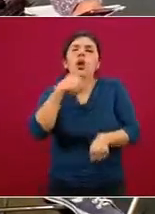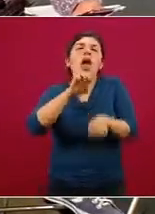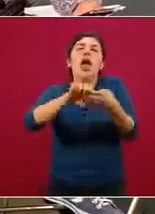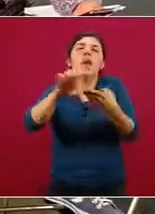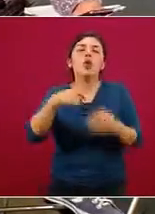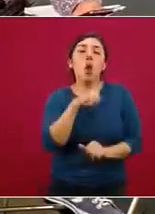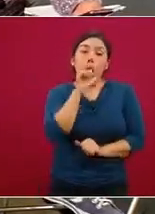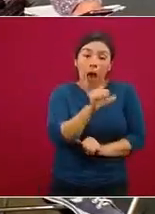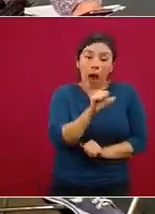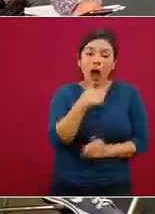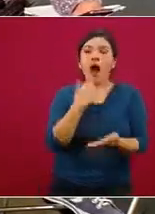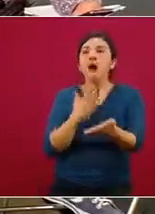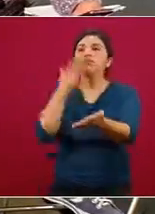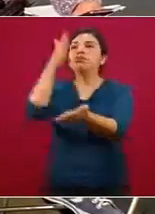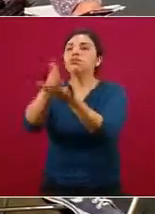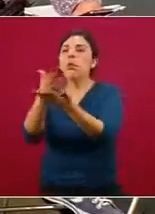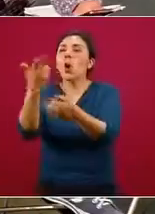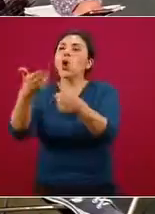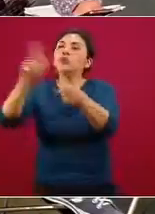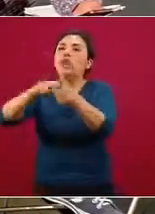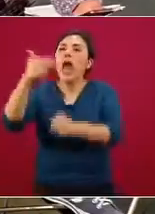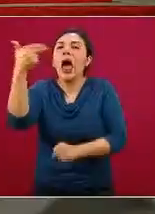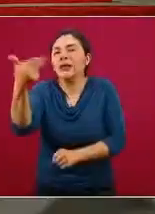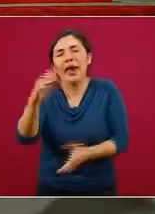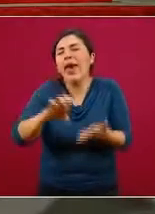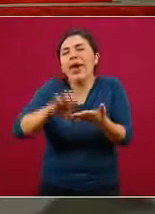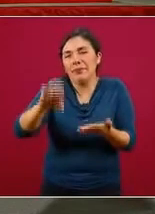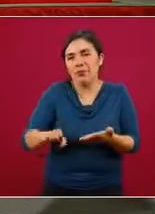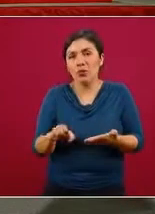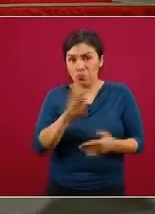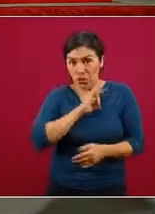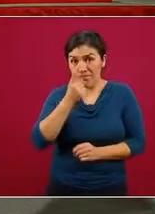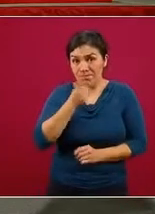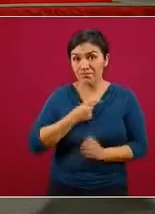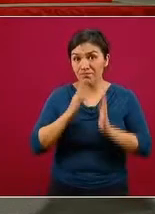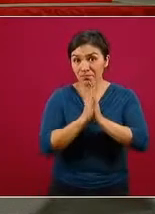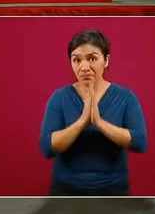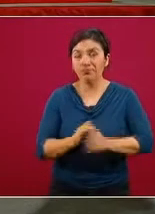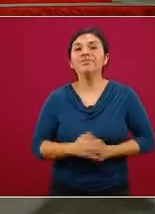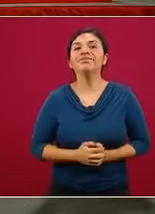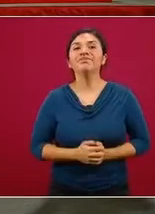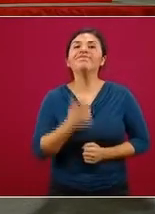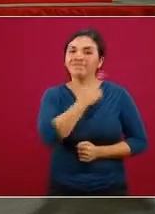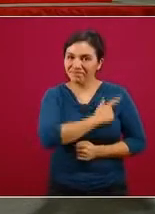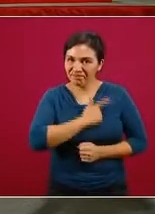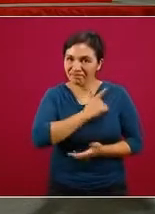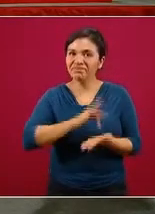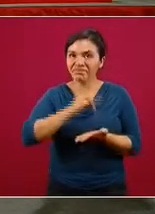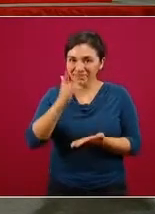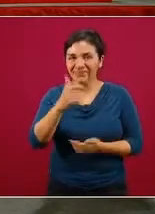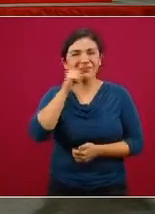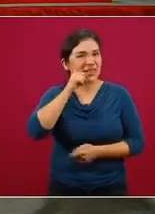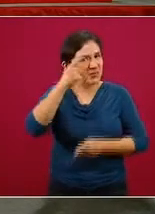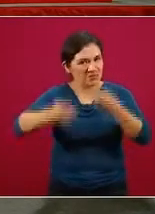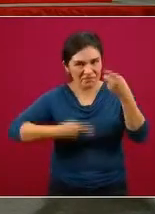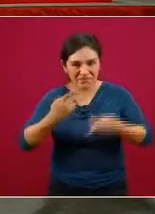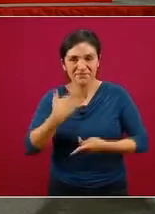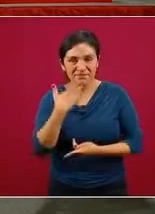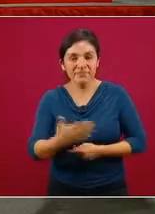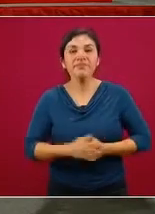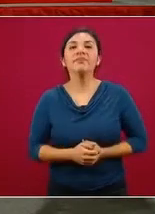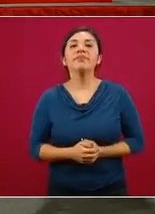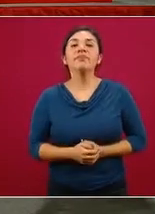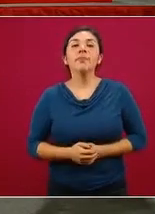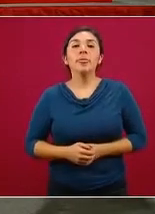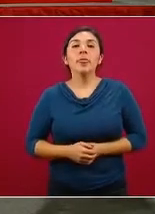corresponde ir a hospital H? No sé. Gracias. Con todo gusto. Muchas gracias siempre por sus preguntas que